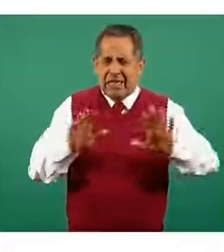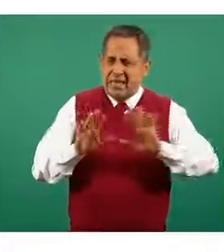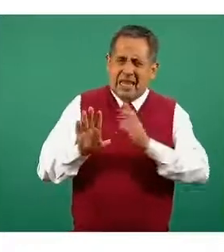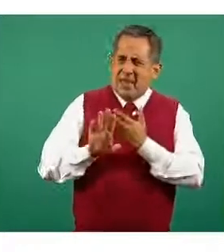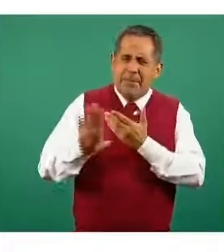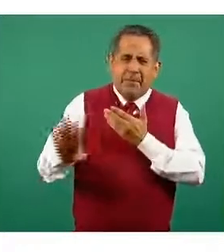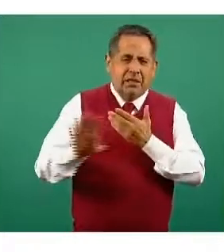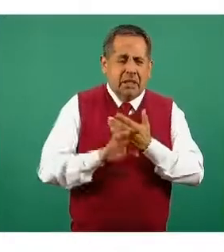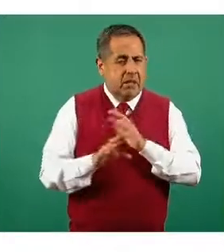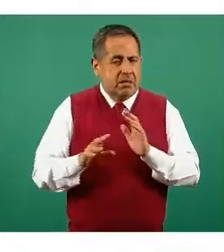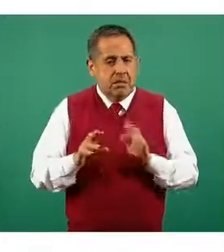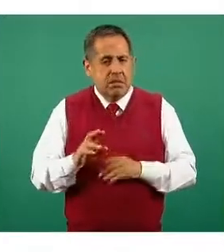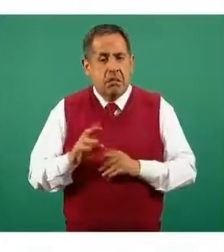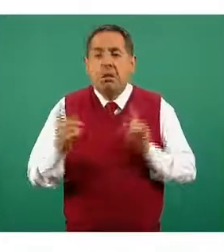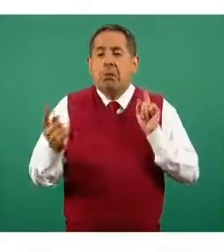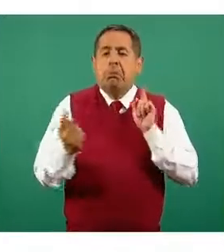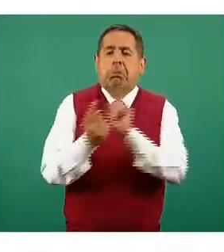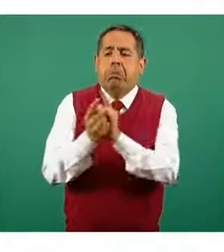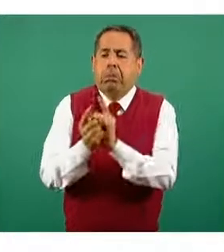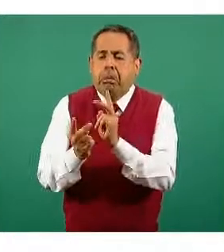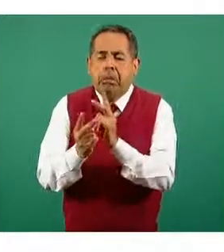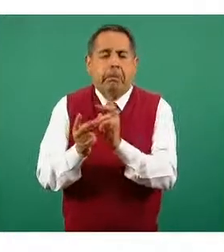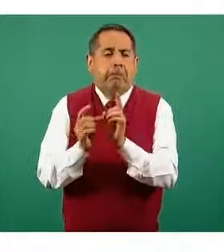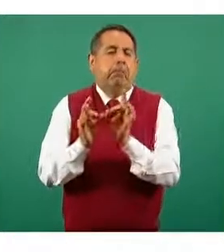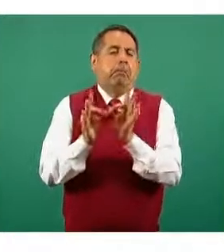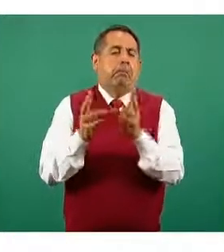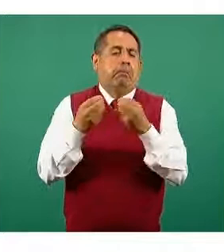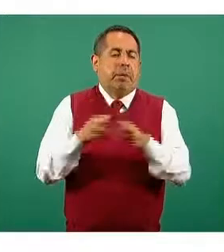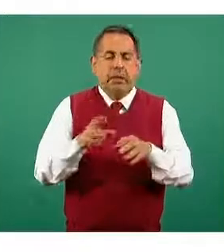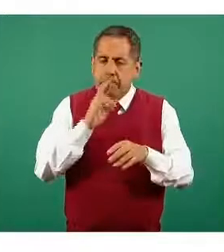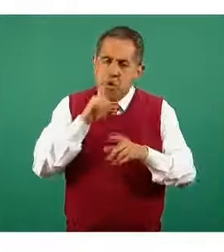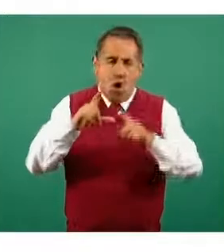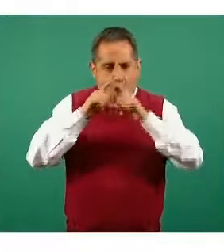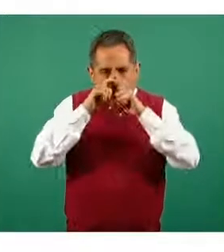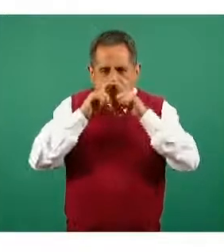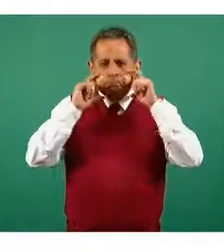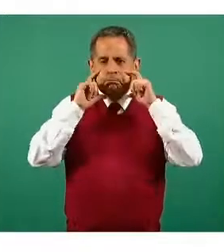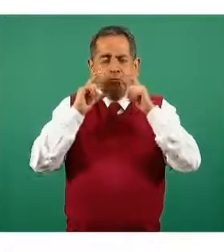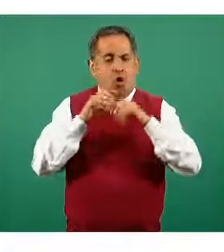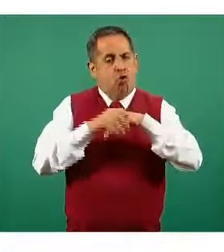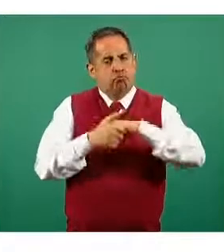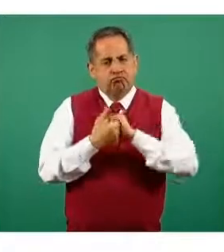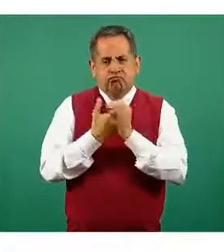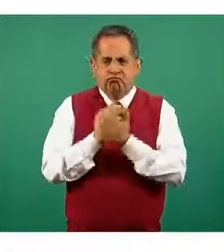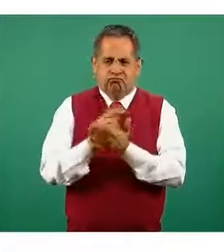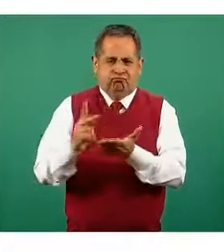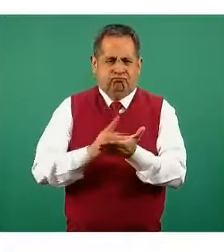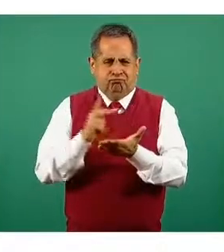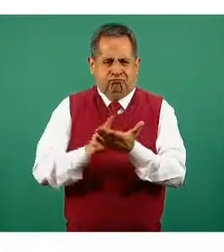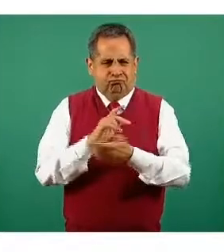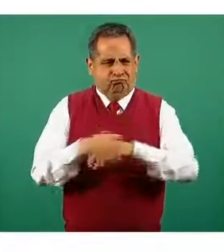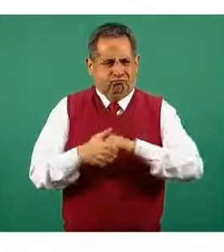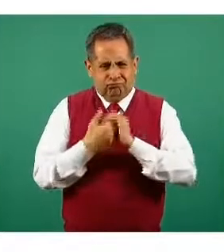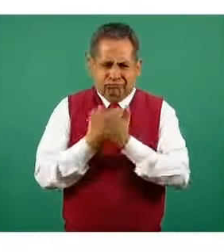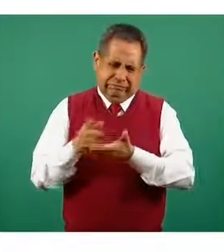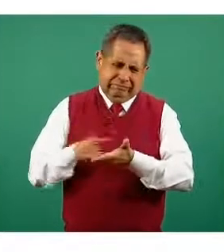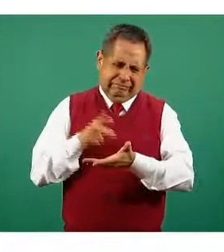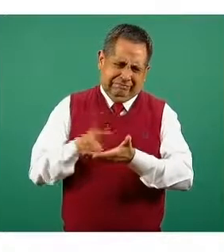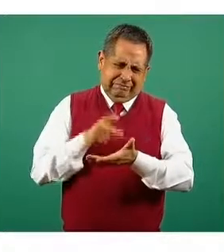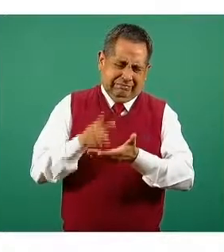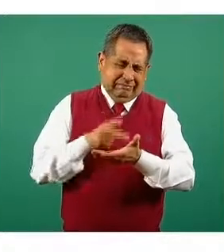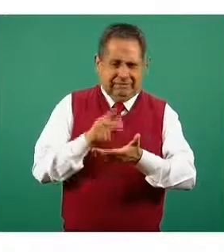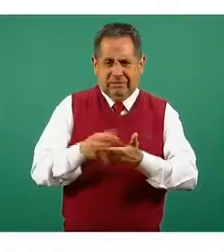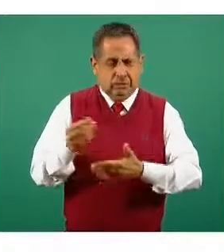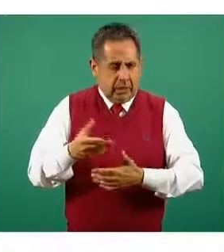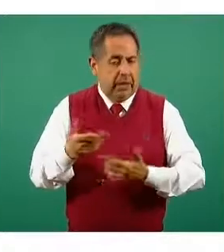si esa distancia se rompe entonces recordar el uso de cubrebocas el lavado frecuente de manos de cualquier forma y una